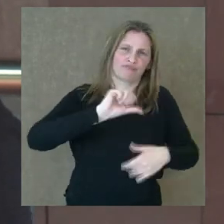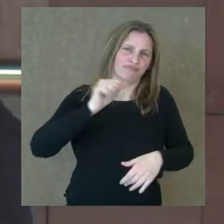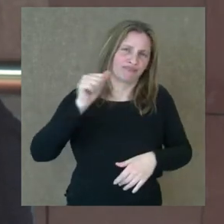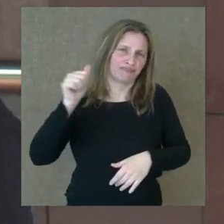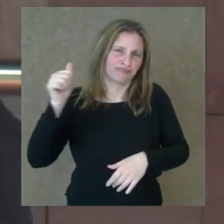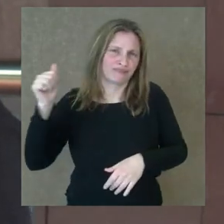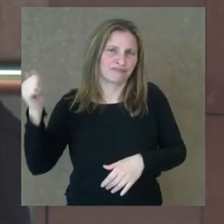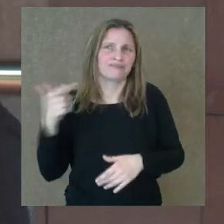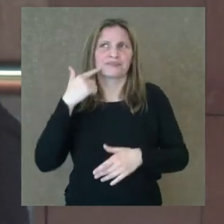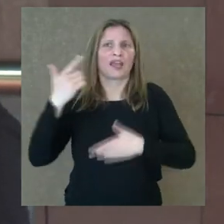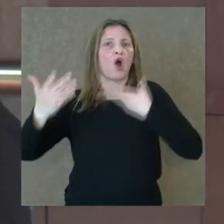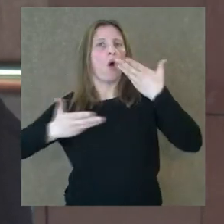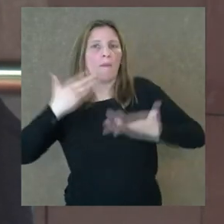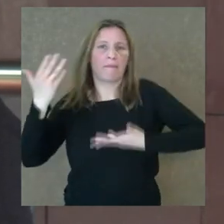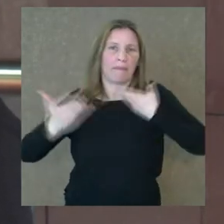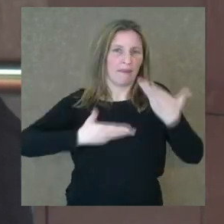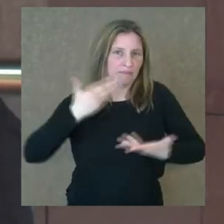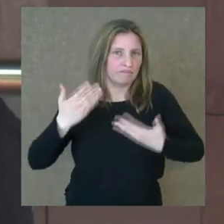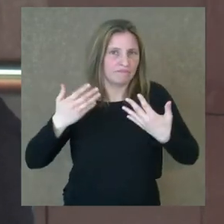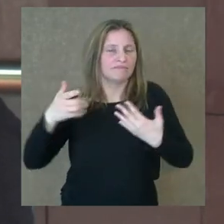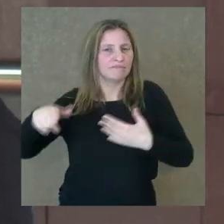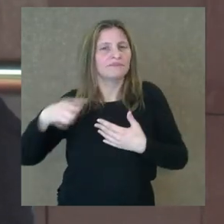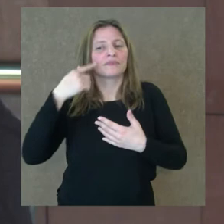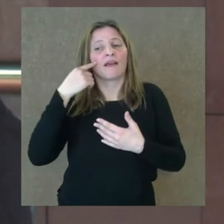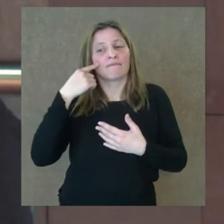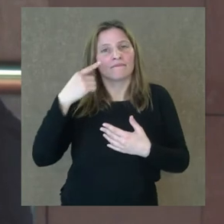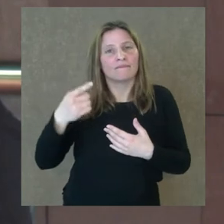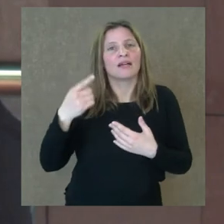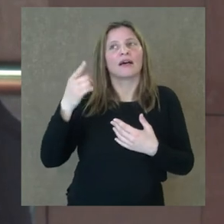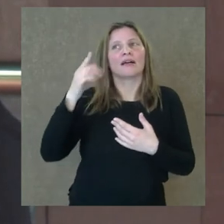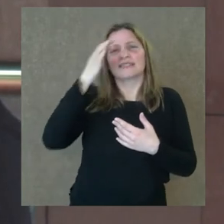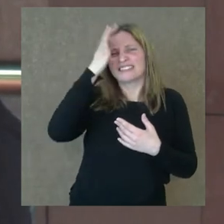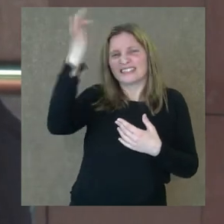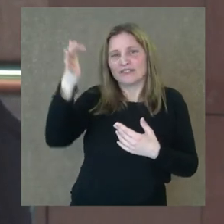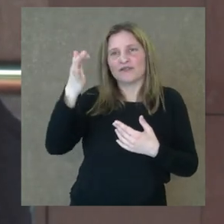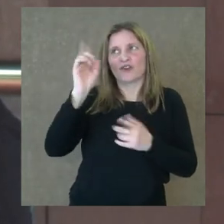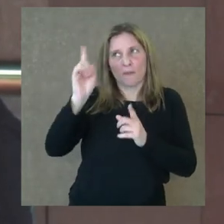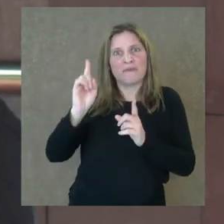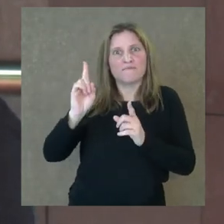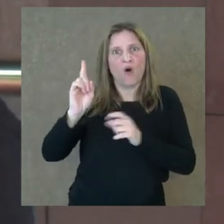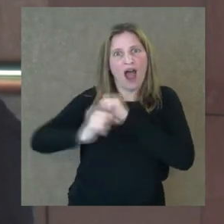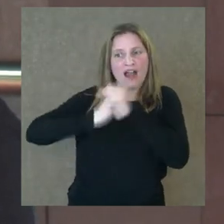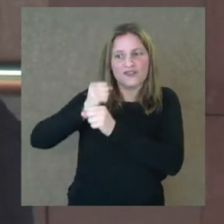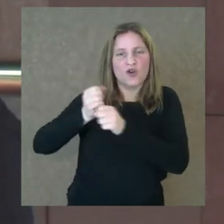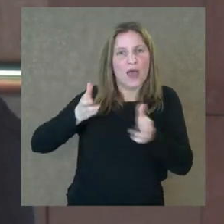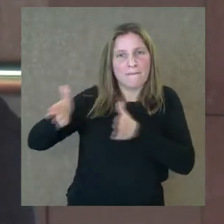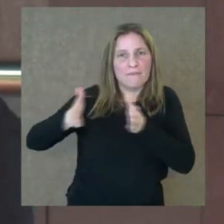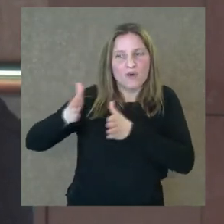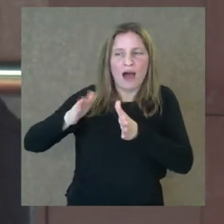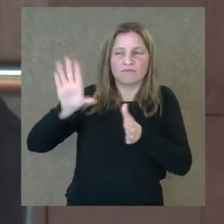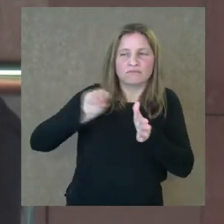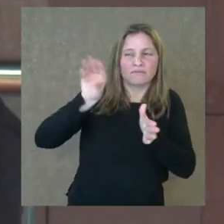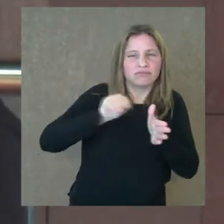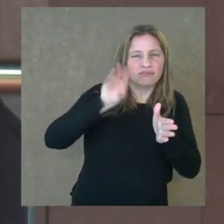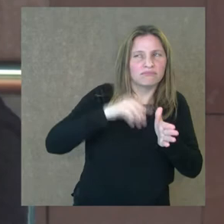operístico, ¿no? Él abordó a grandes científicos de la época para poder asociar y